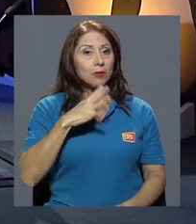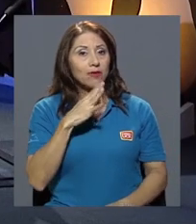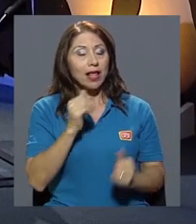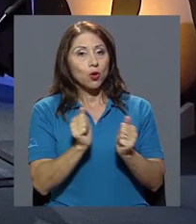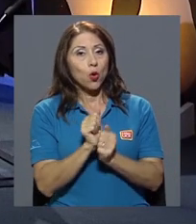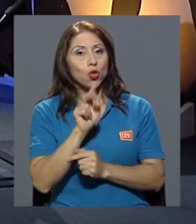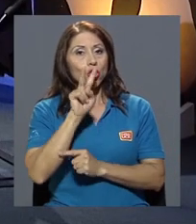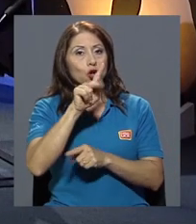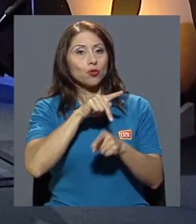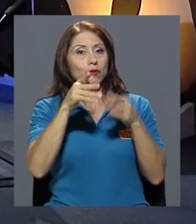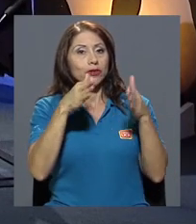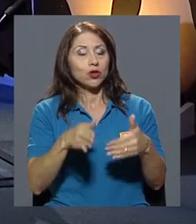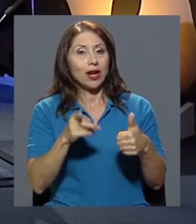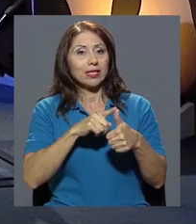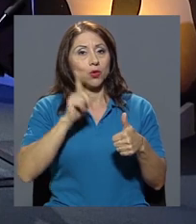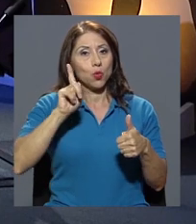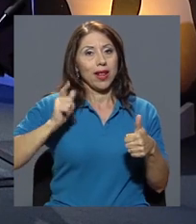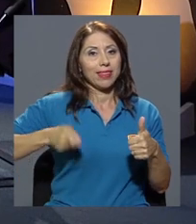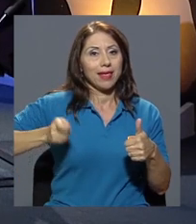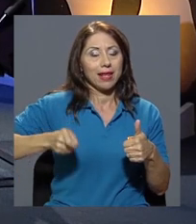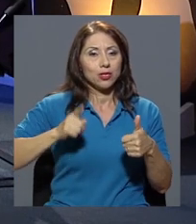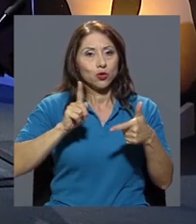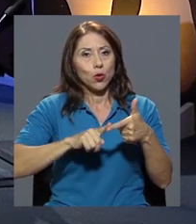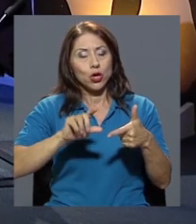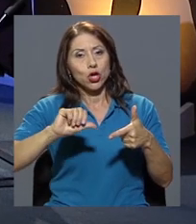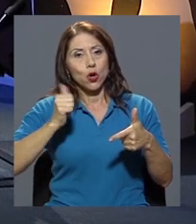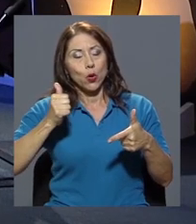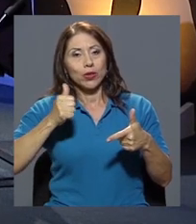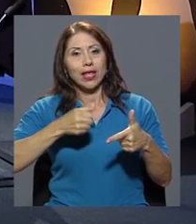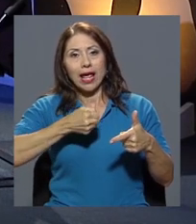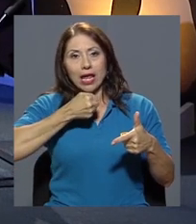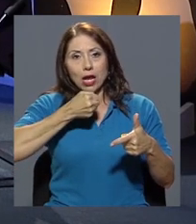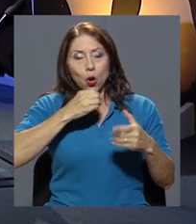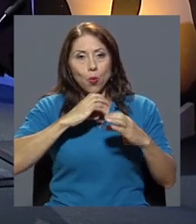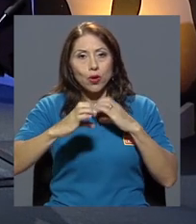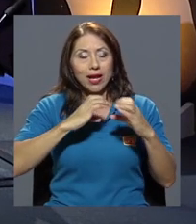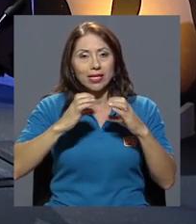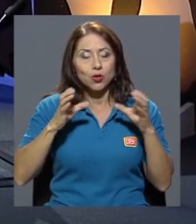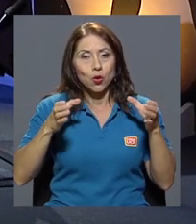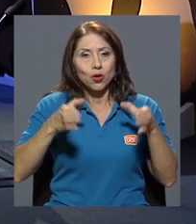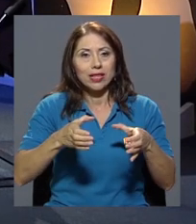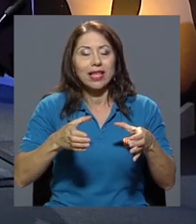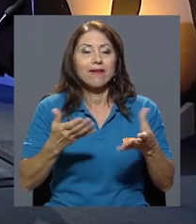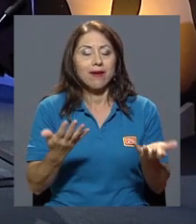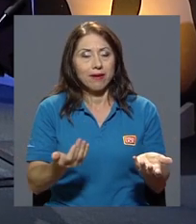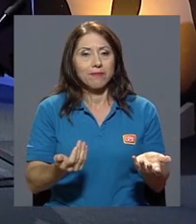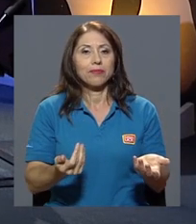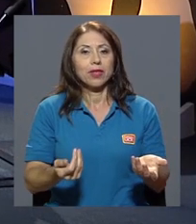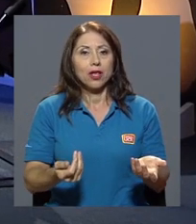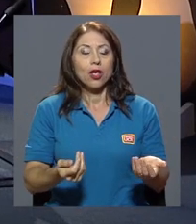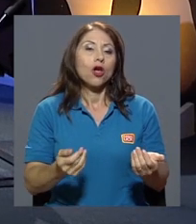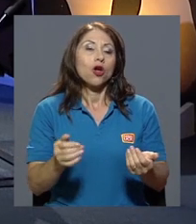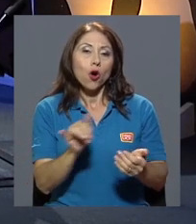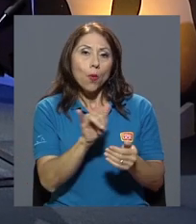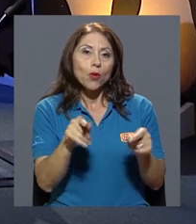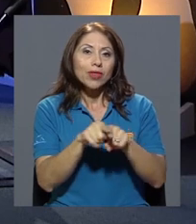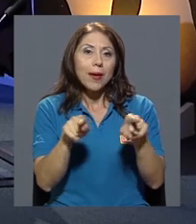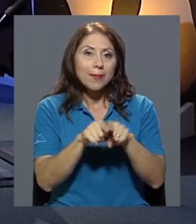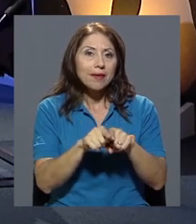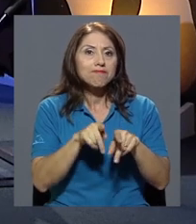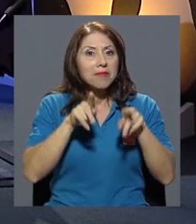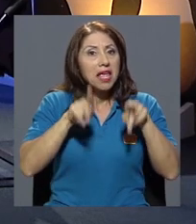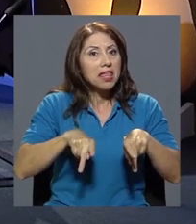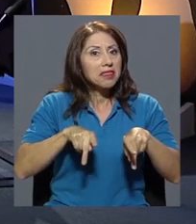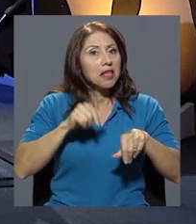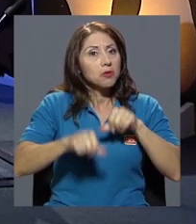con dos profesionales, una en Derecho y otra desde su experiencia en comunicación colectiva como periodista, como también agente